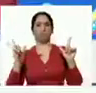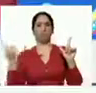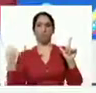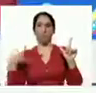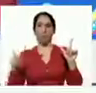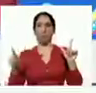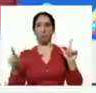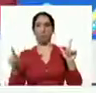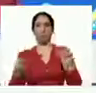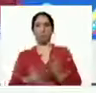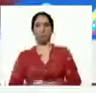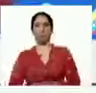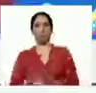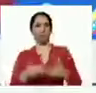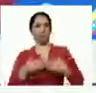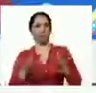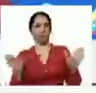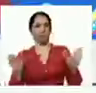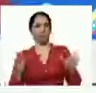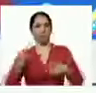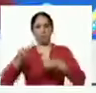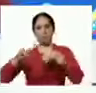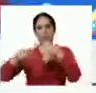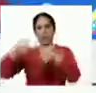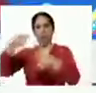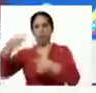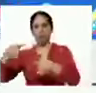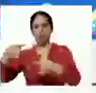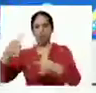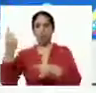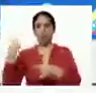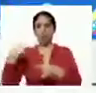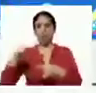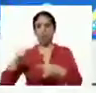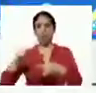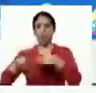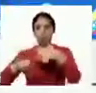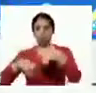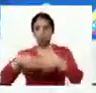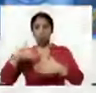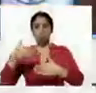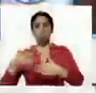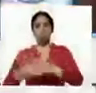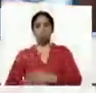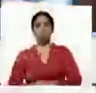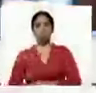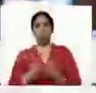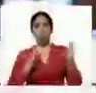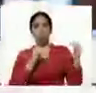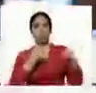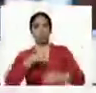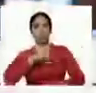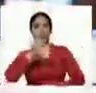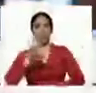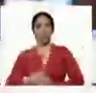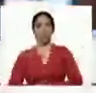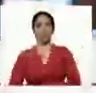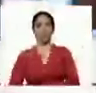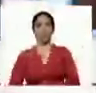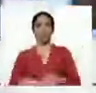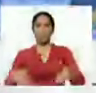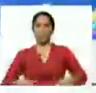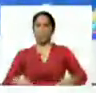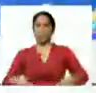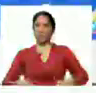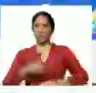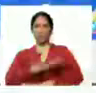garantizado el mañana tener garantizado el futuro y la esperanza de nuestro país con esfuerzo